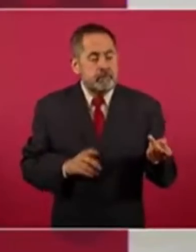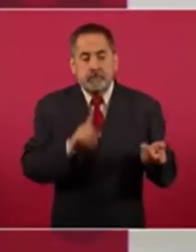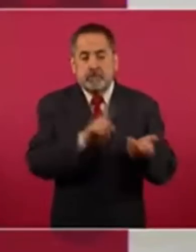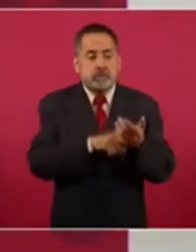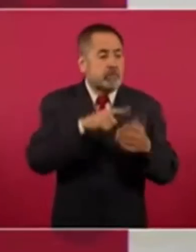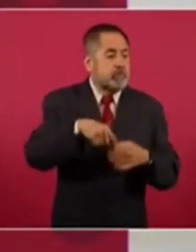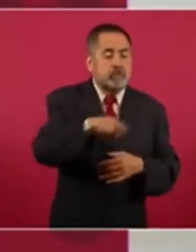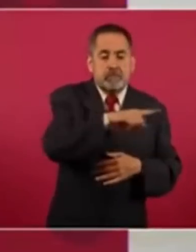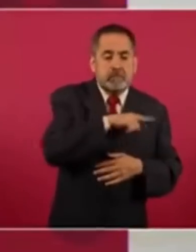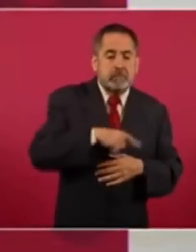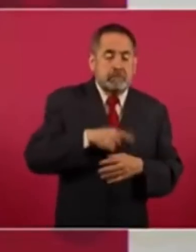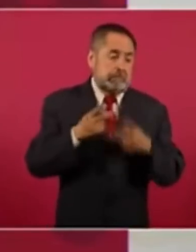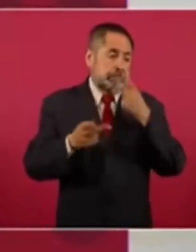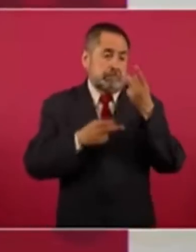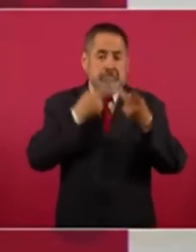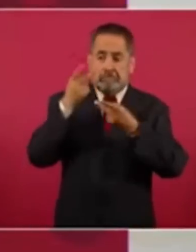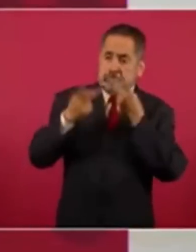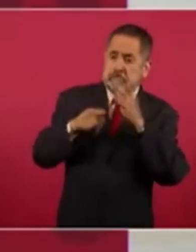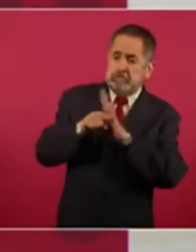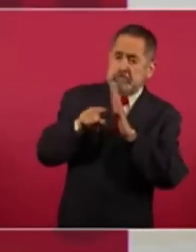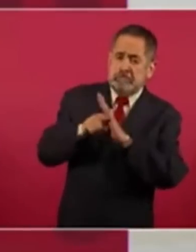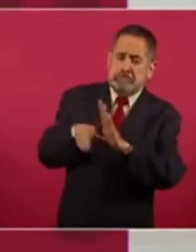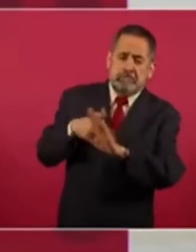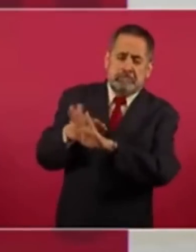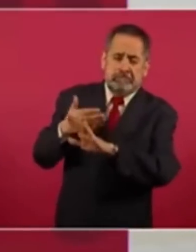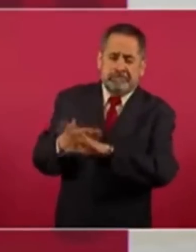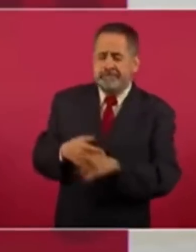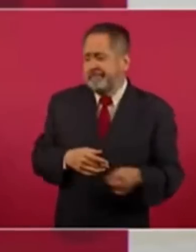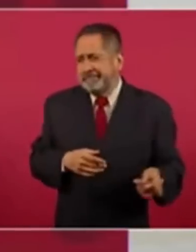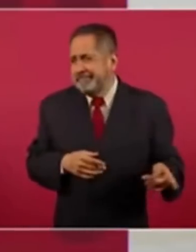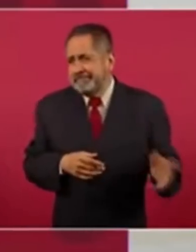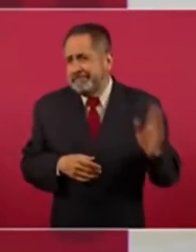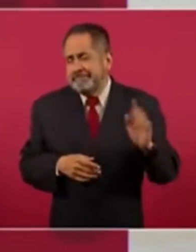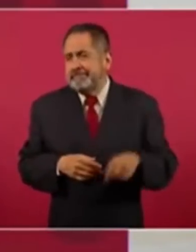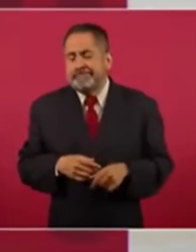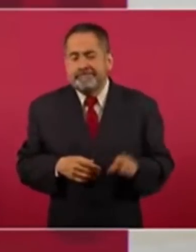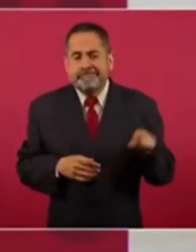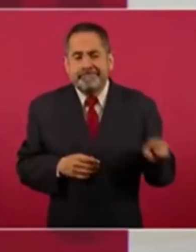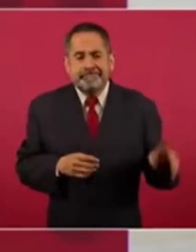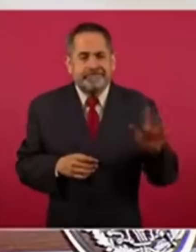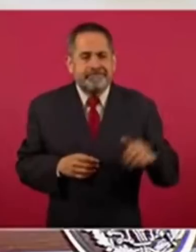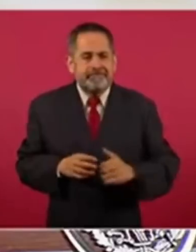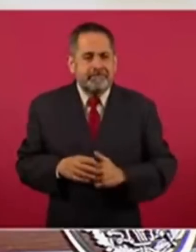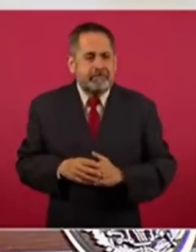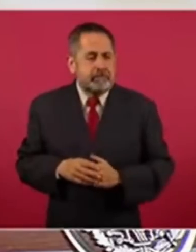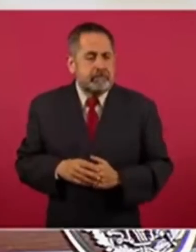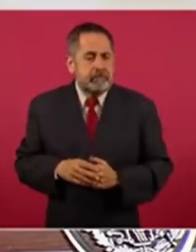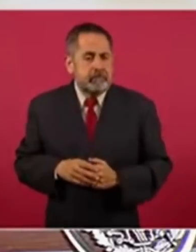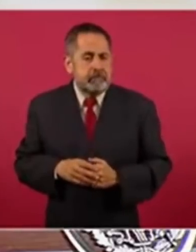y son por eso más